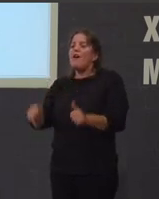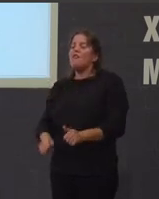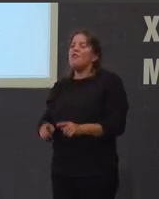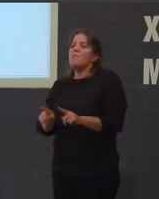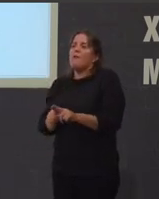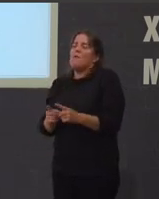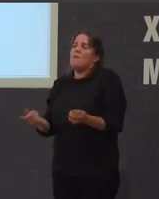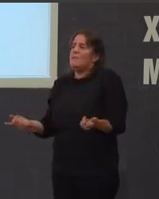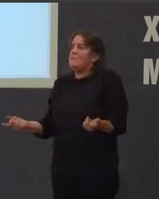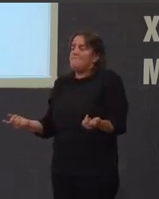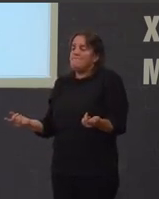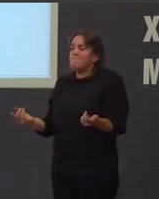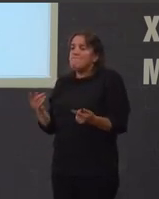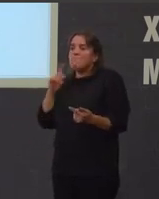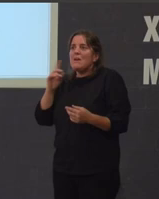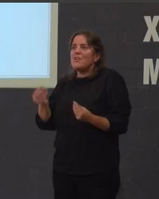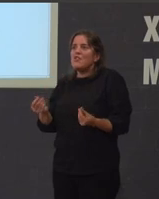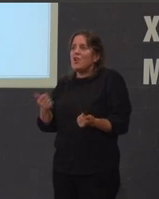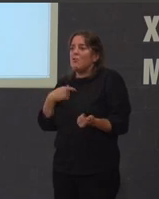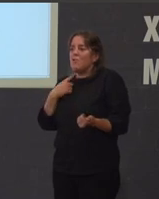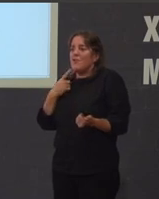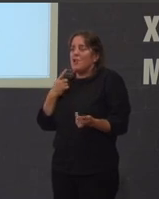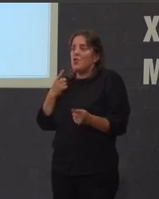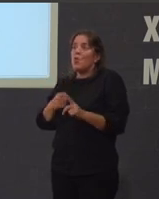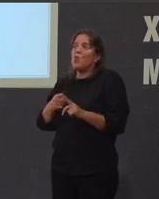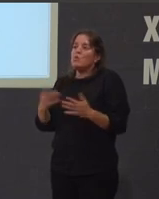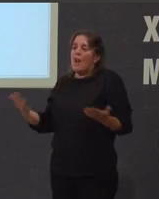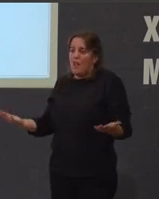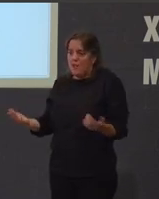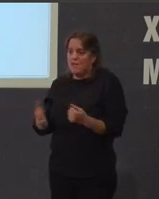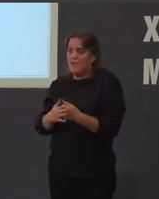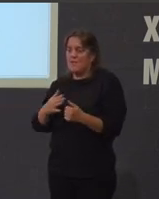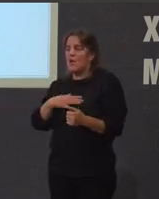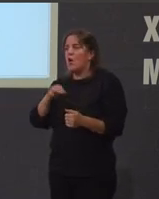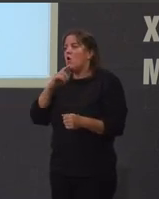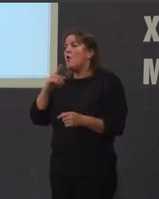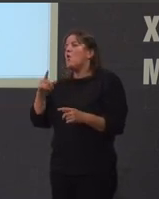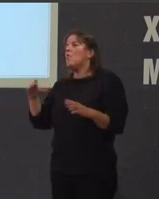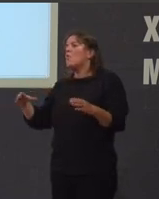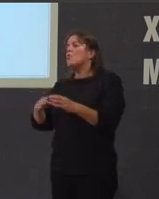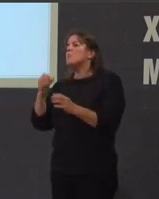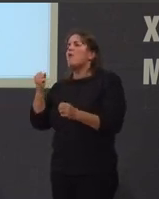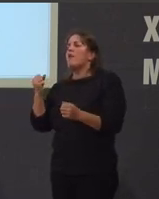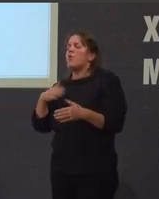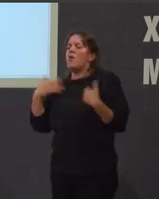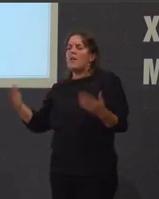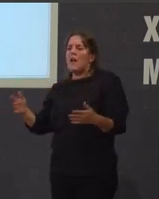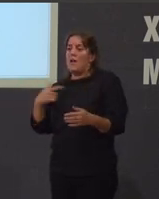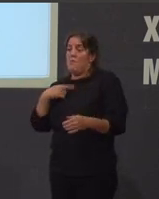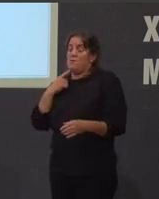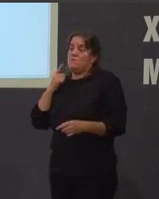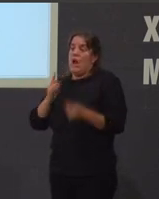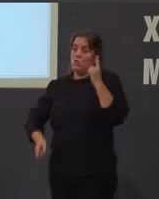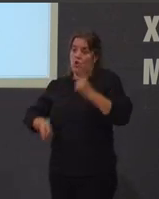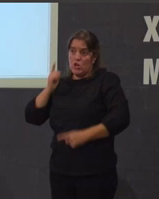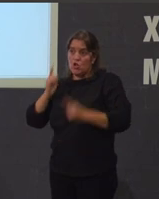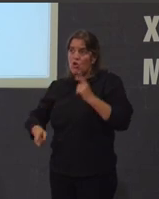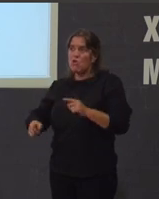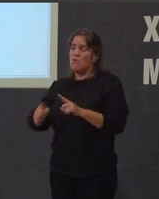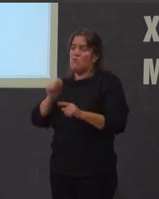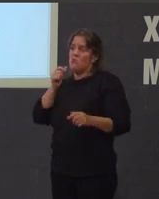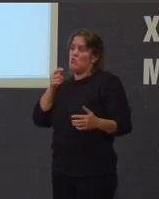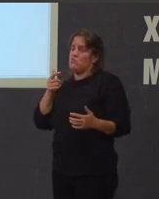bueno non sei se útil vamos a decir así todo o poder e máis un poder autoritario profundamente